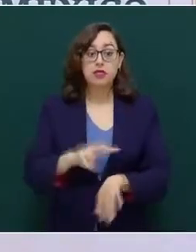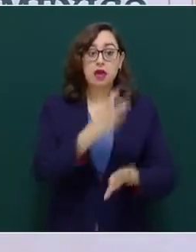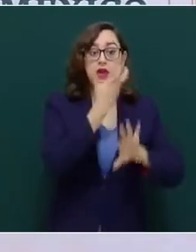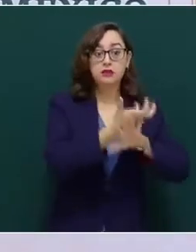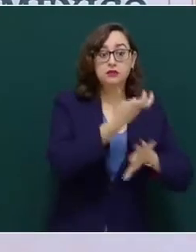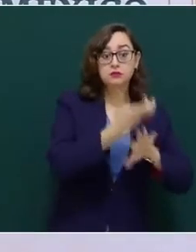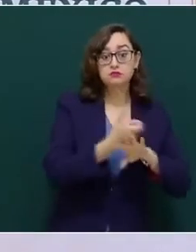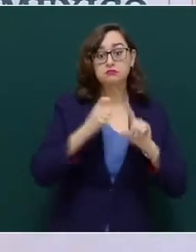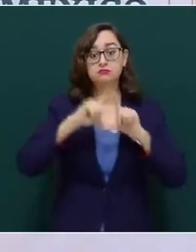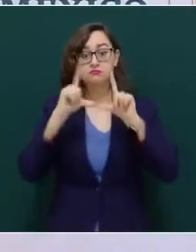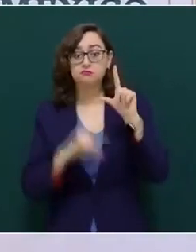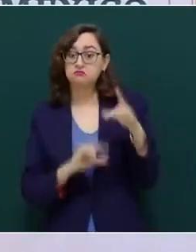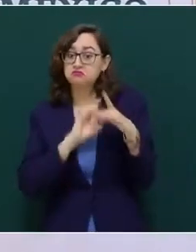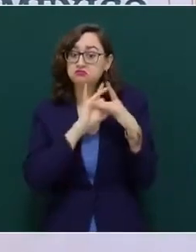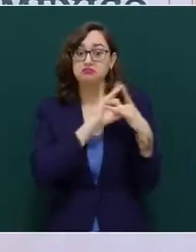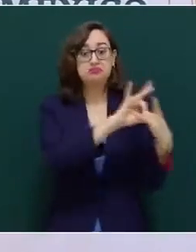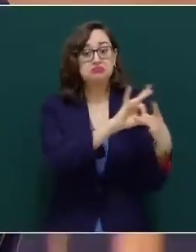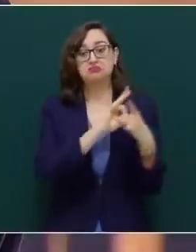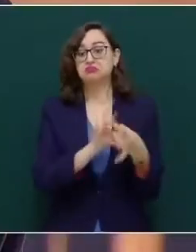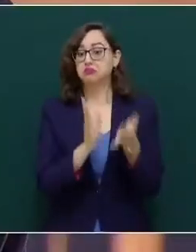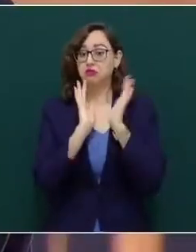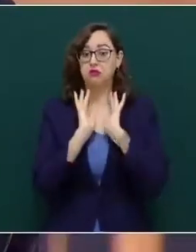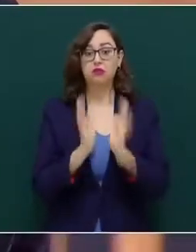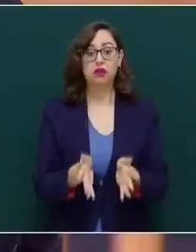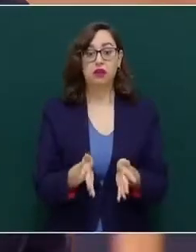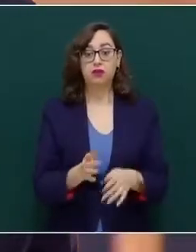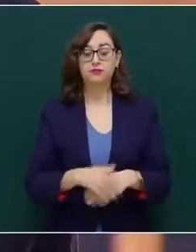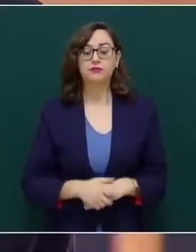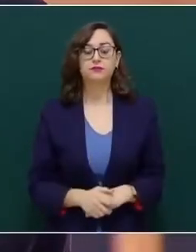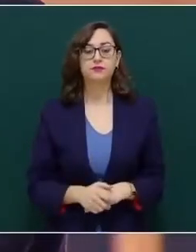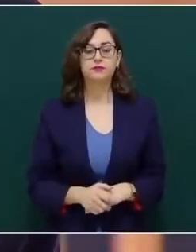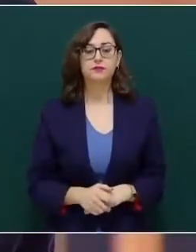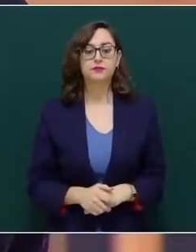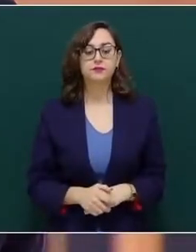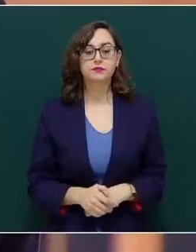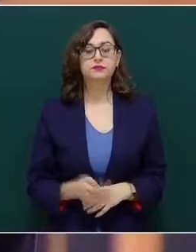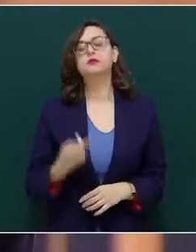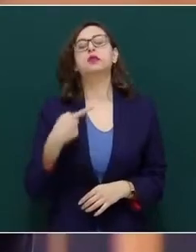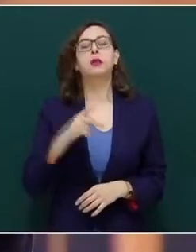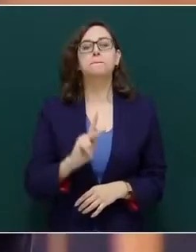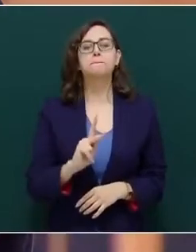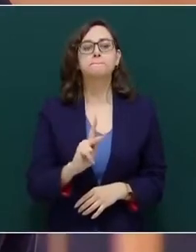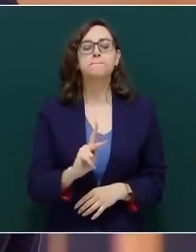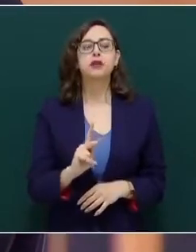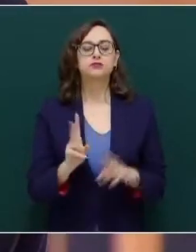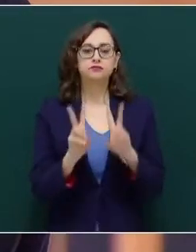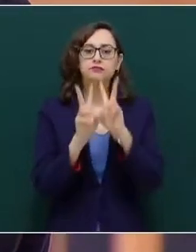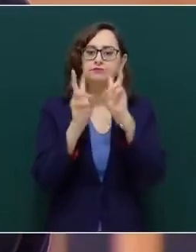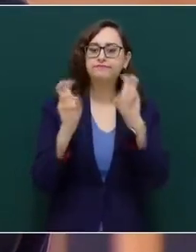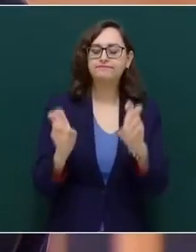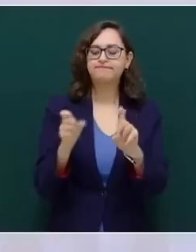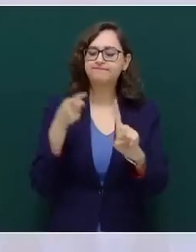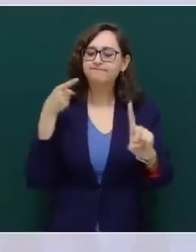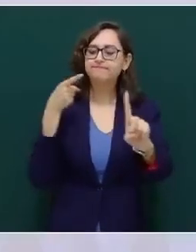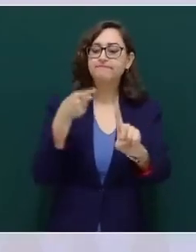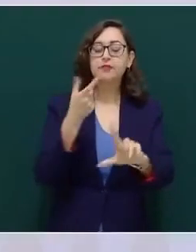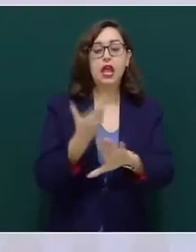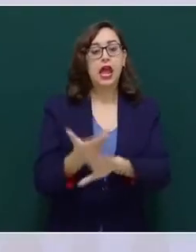hablando de este asunto, como se lo comenté al presidente Biden,